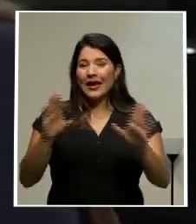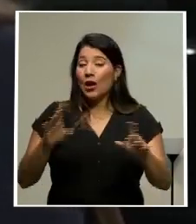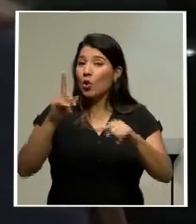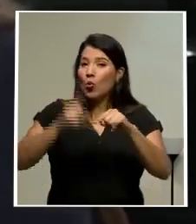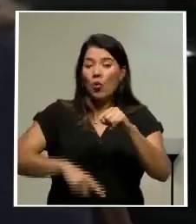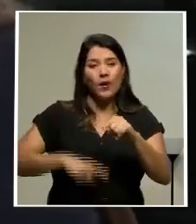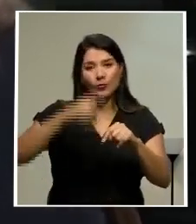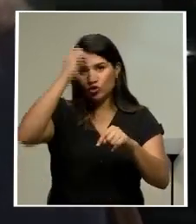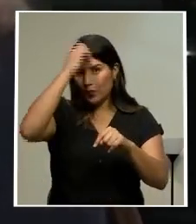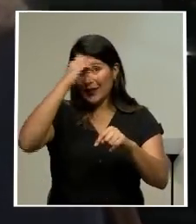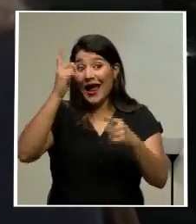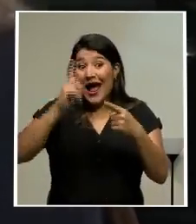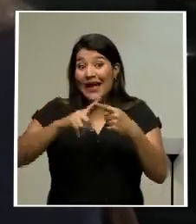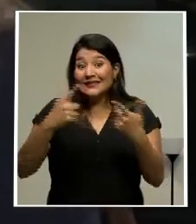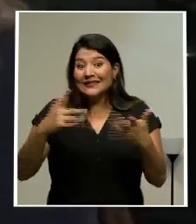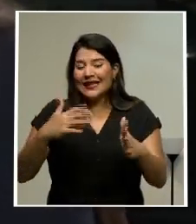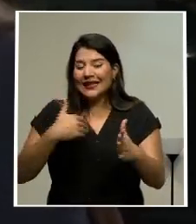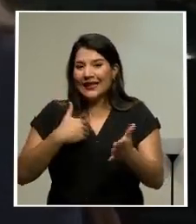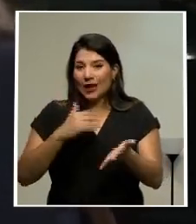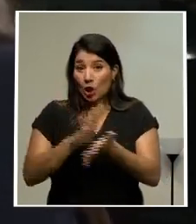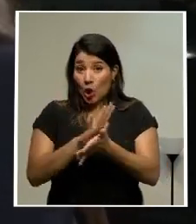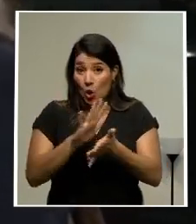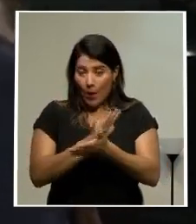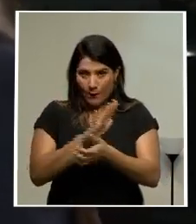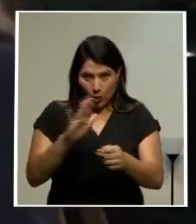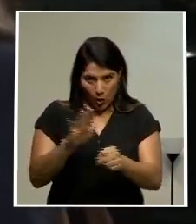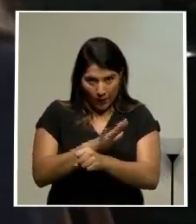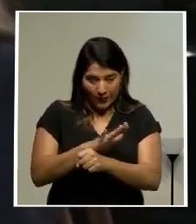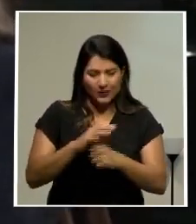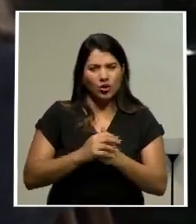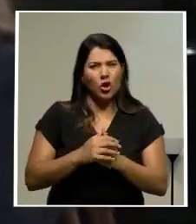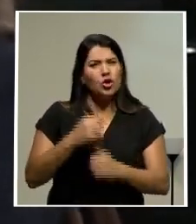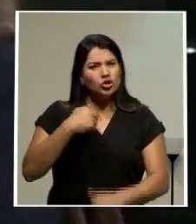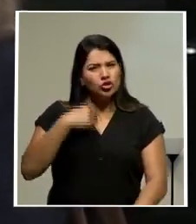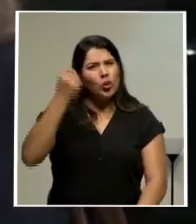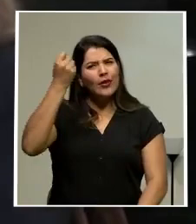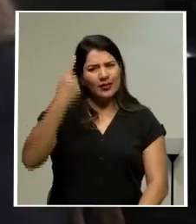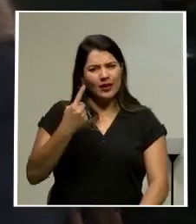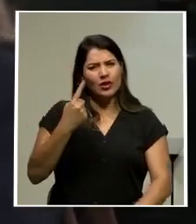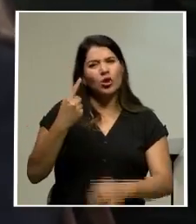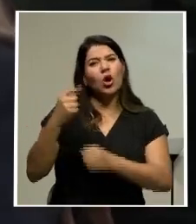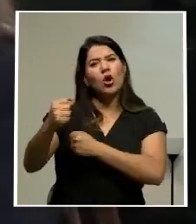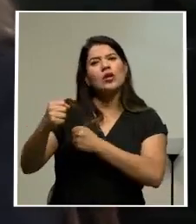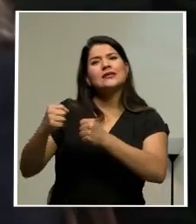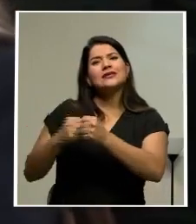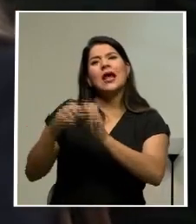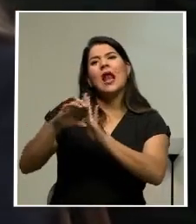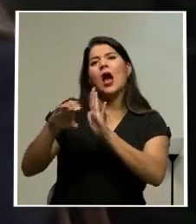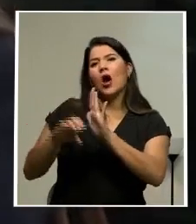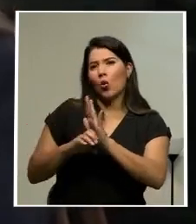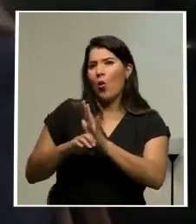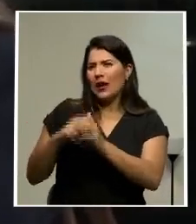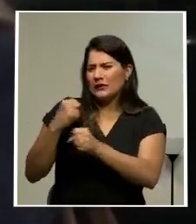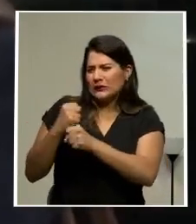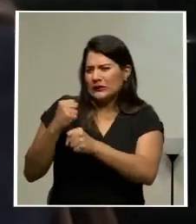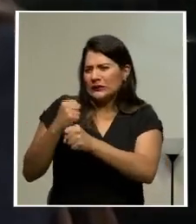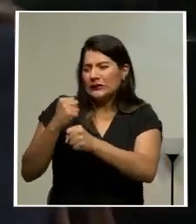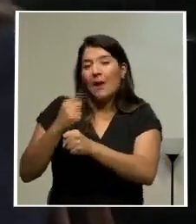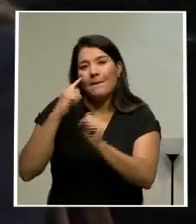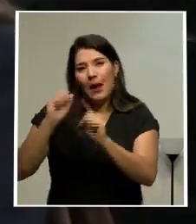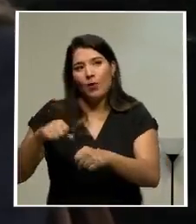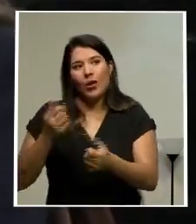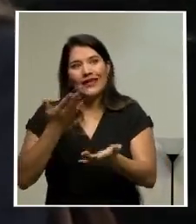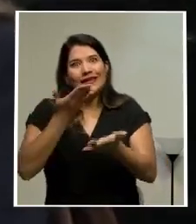Y bueno, de lo que tengo entendido, hay un genuino y legítimo interés de la sala de tener esto lo antes posible